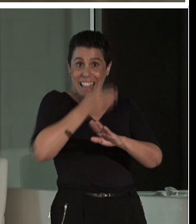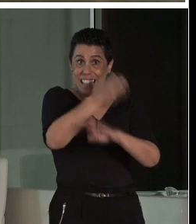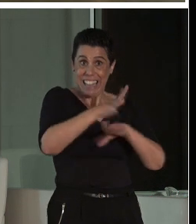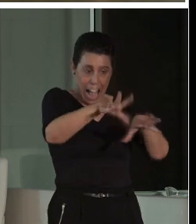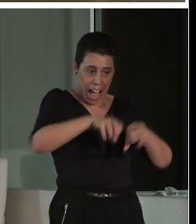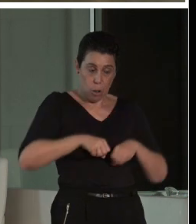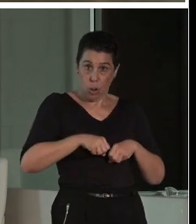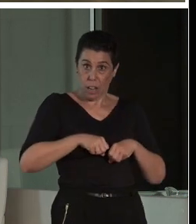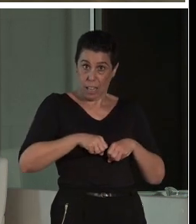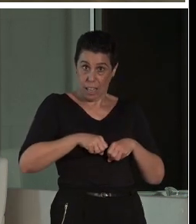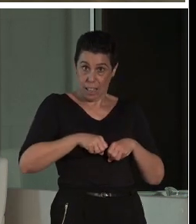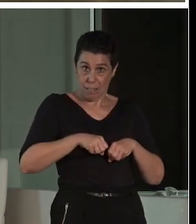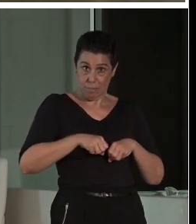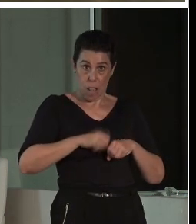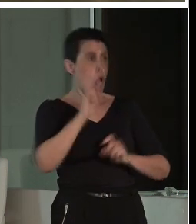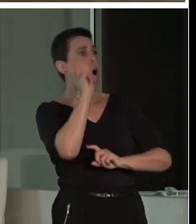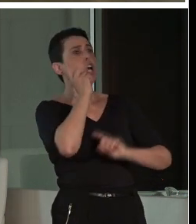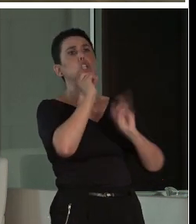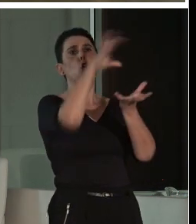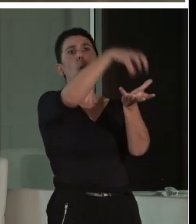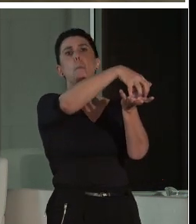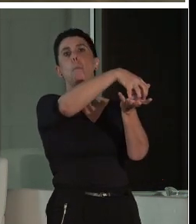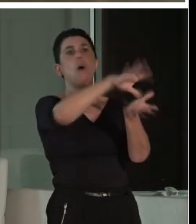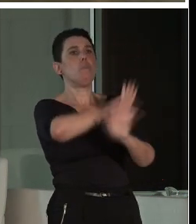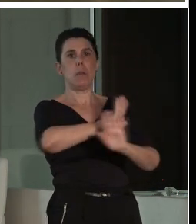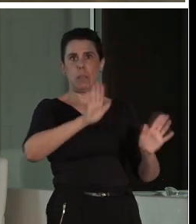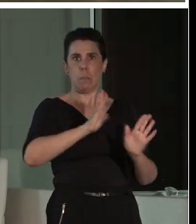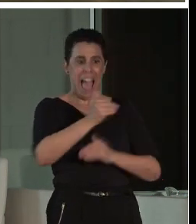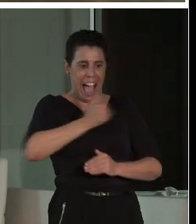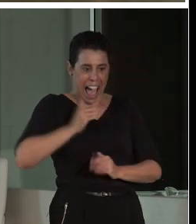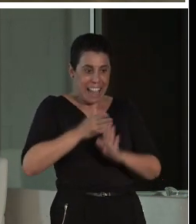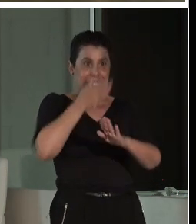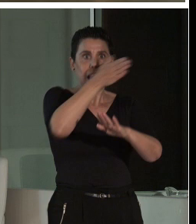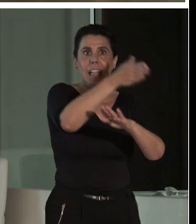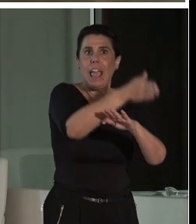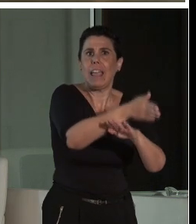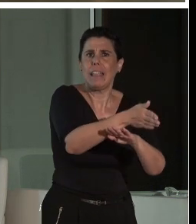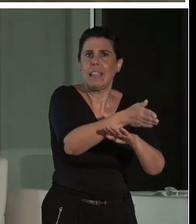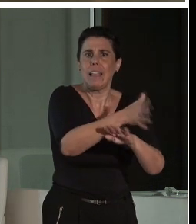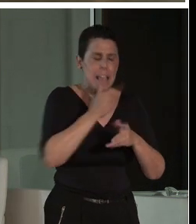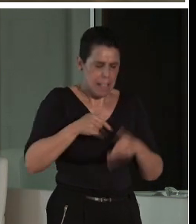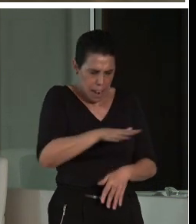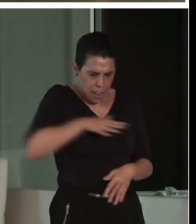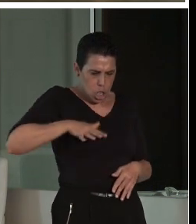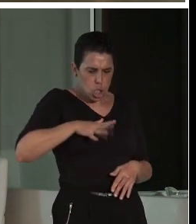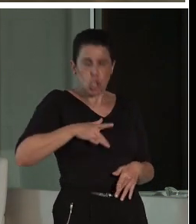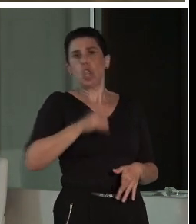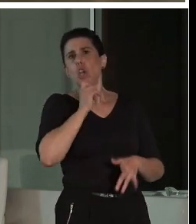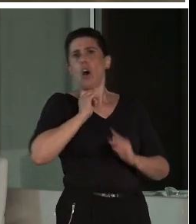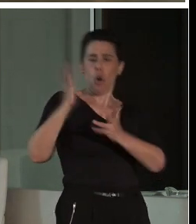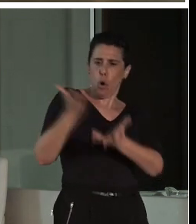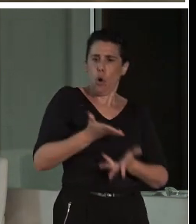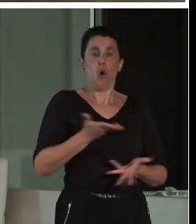No sirve solo el monumento. ¿Qué está pasando antes de entrar? ¿Qué está pasando justamente cuando entro? ¿Cómo me estás